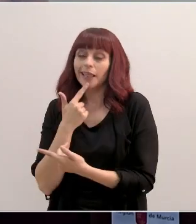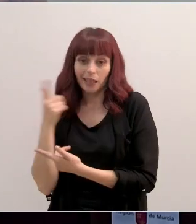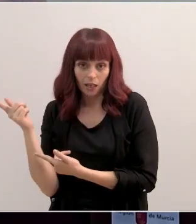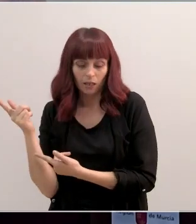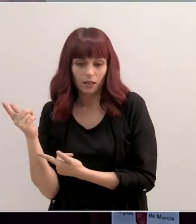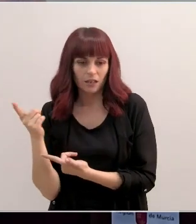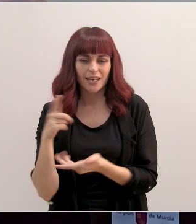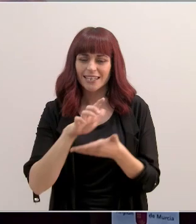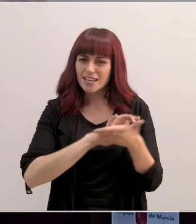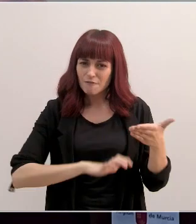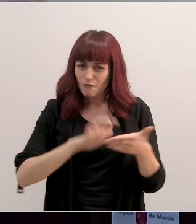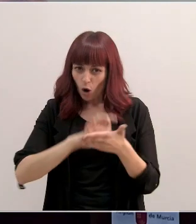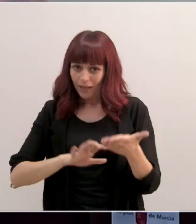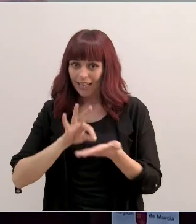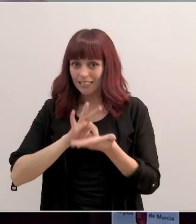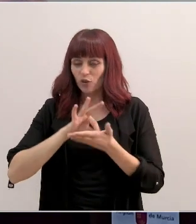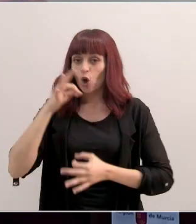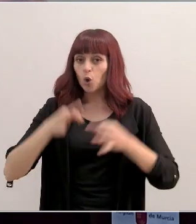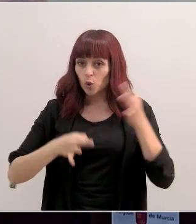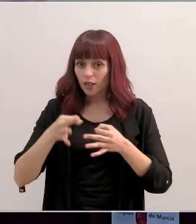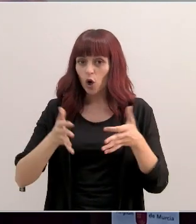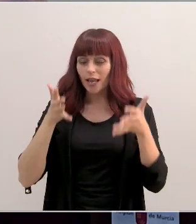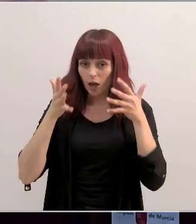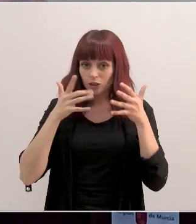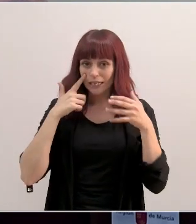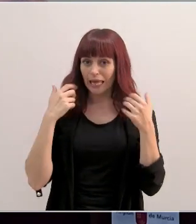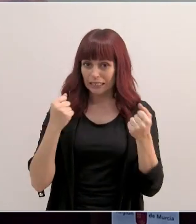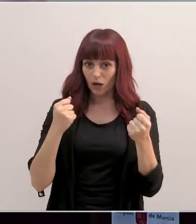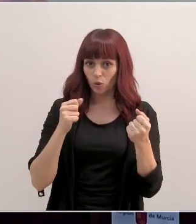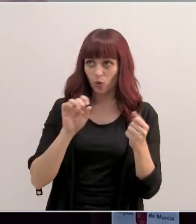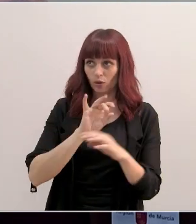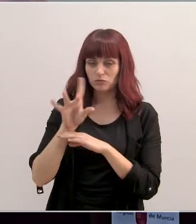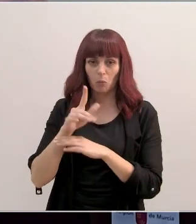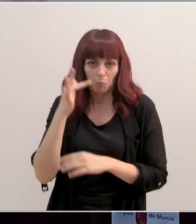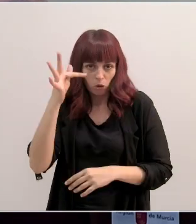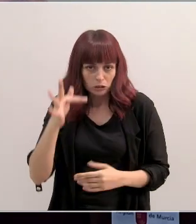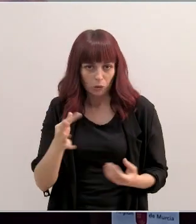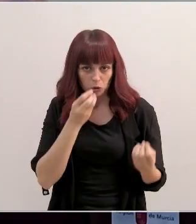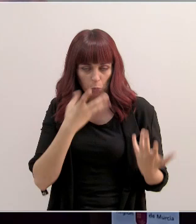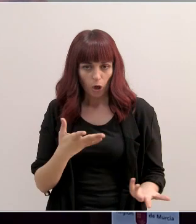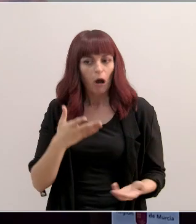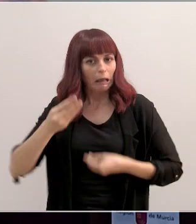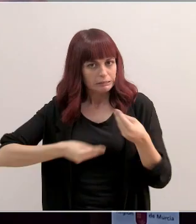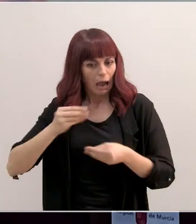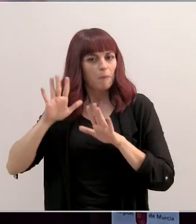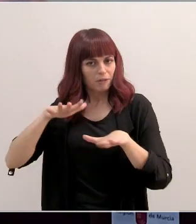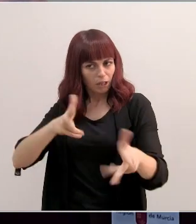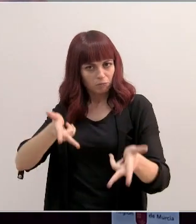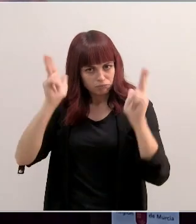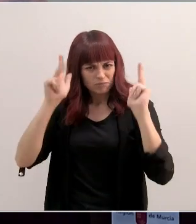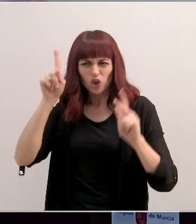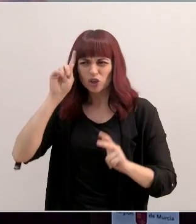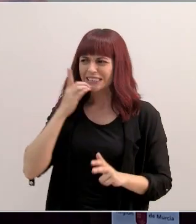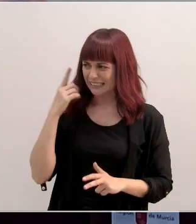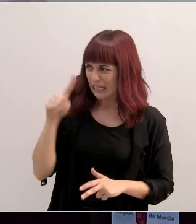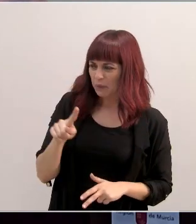todos los informes que le ha pasado el servicio jurídico de la Consejería de Salud son favorables a que se hagan esas manifestaciones. No sé si